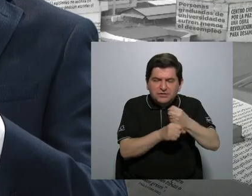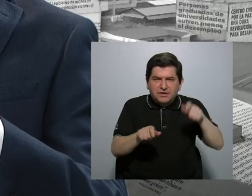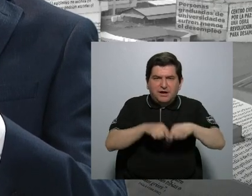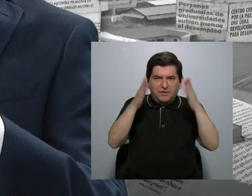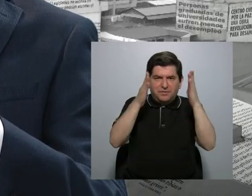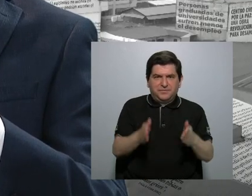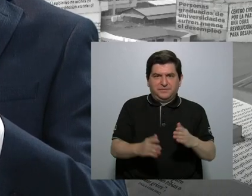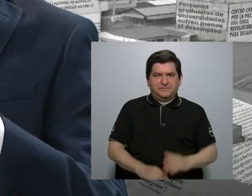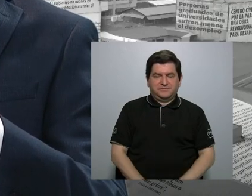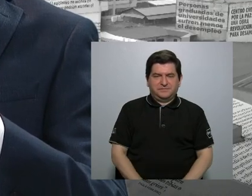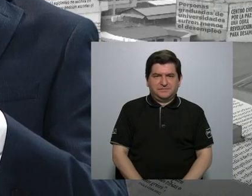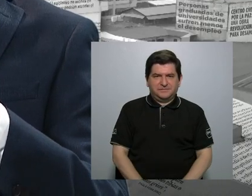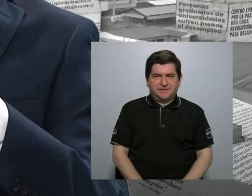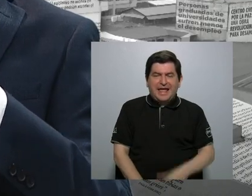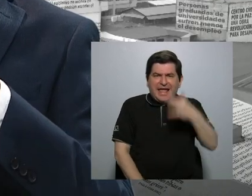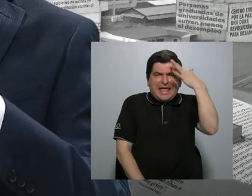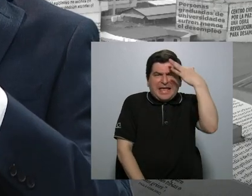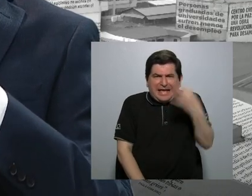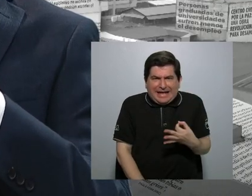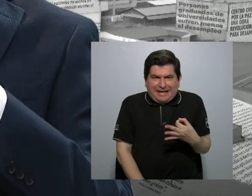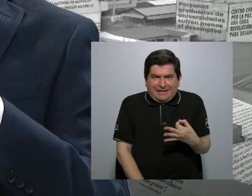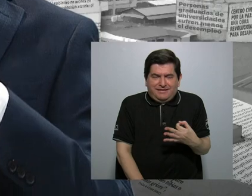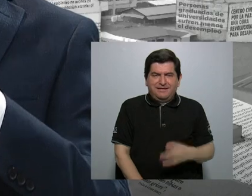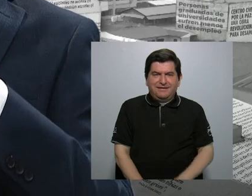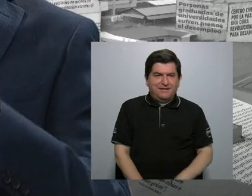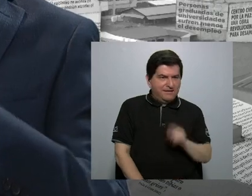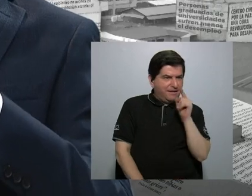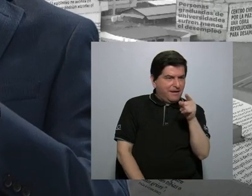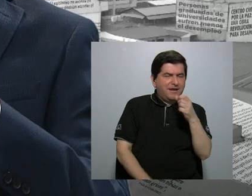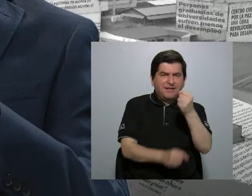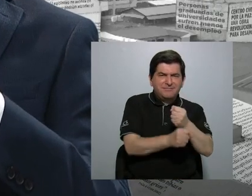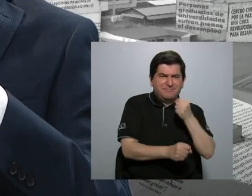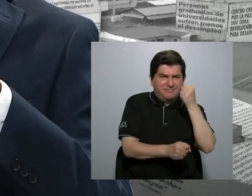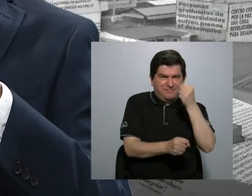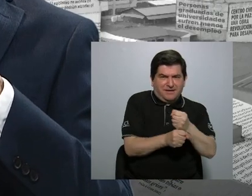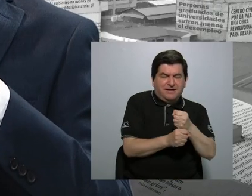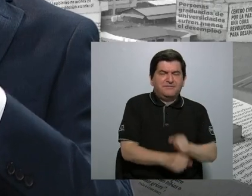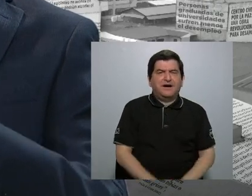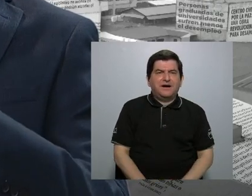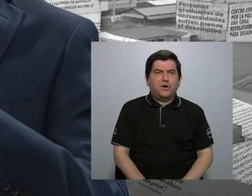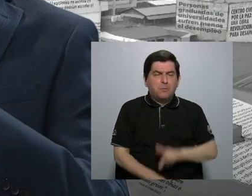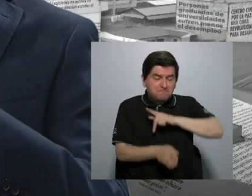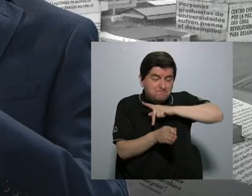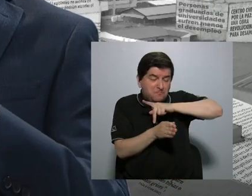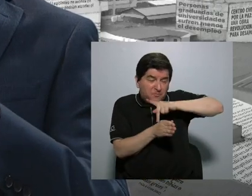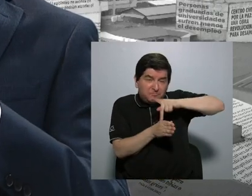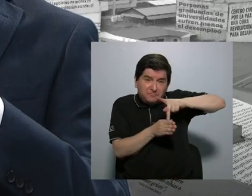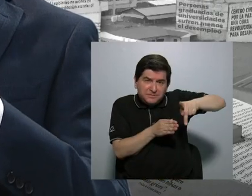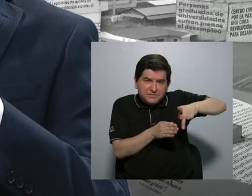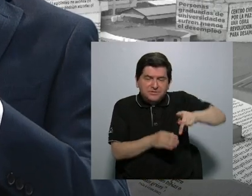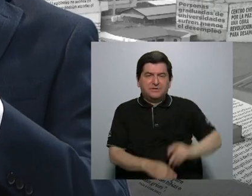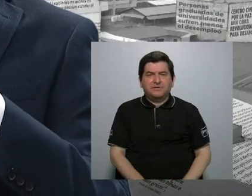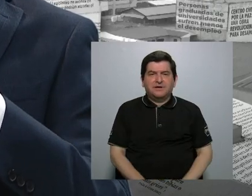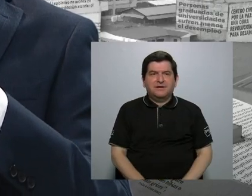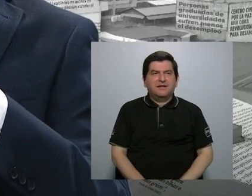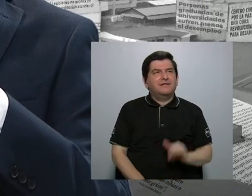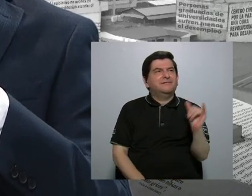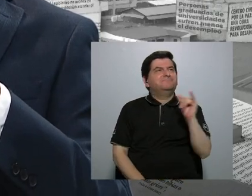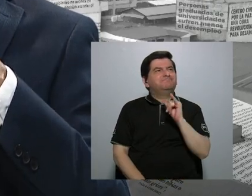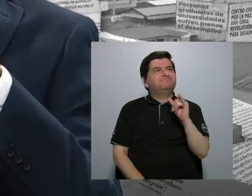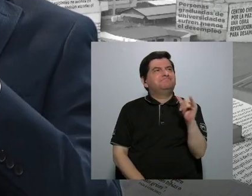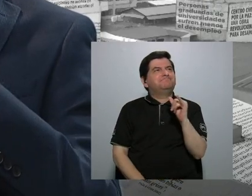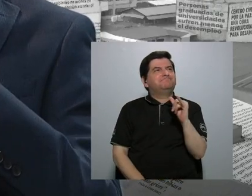periodista y cree en esta tarea, en esta profesión, en cierta manera, desde